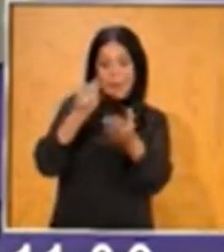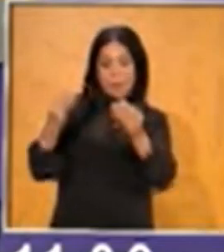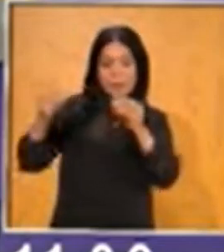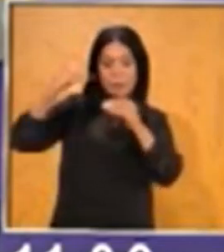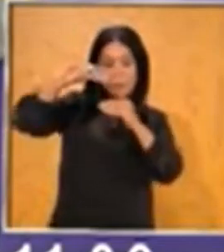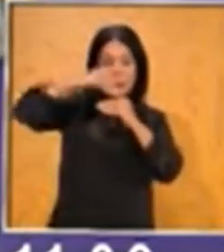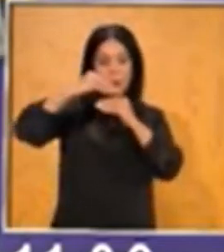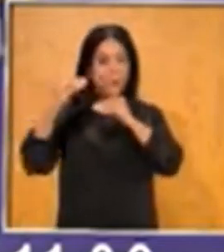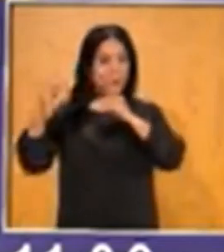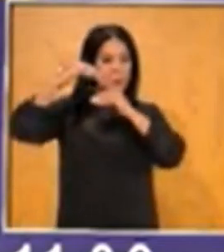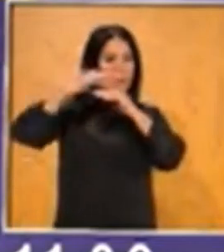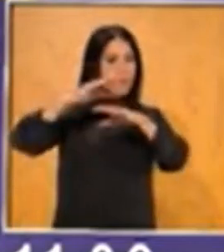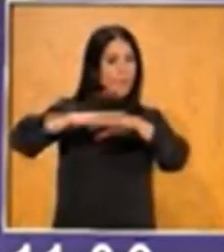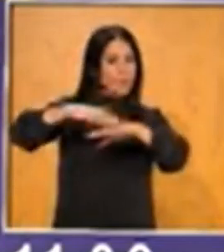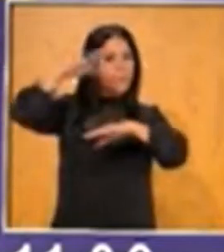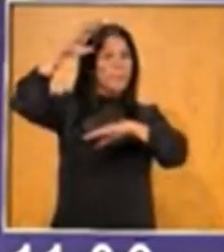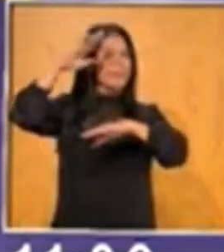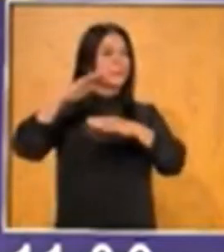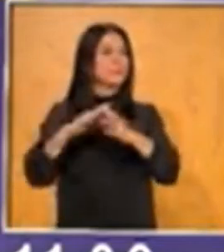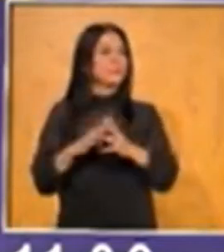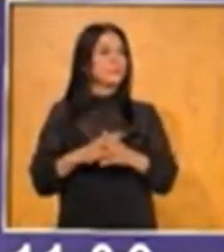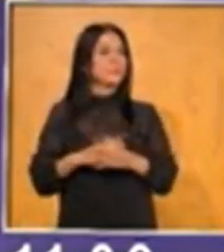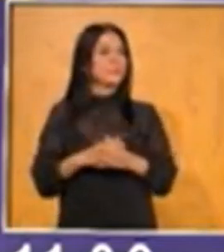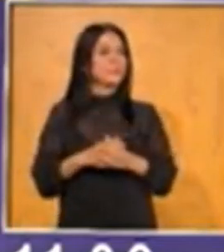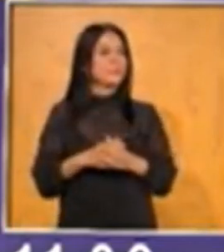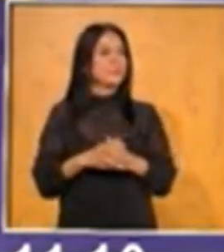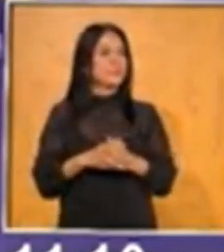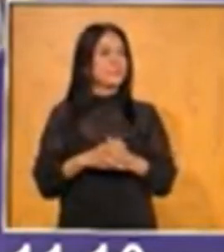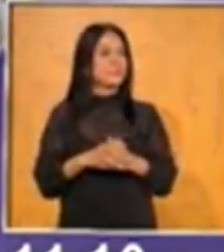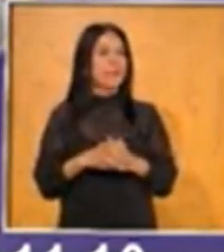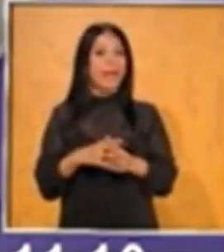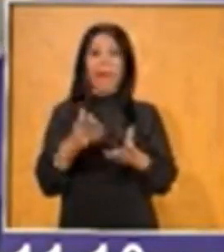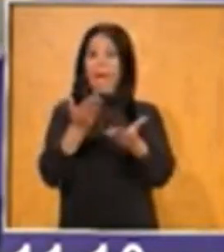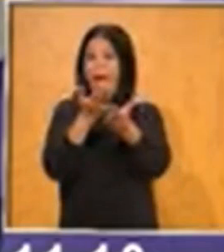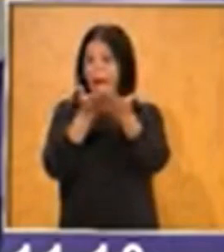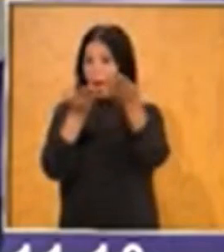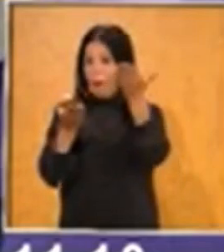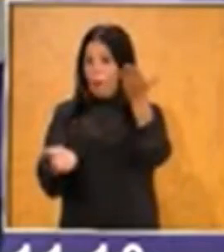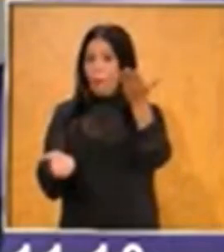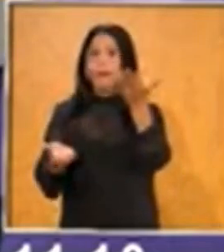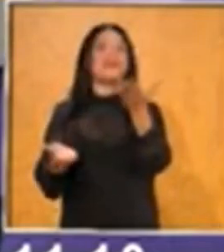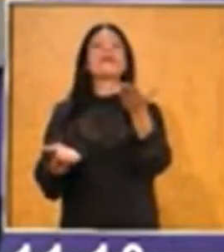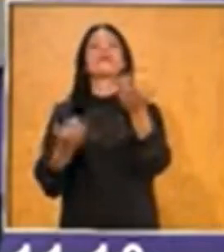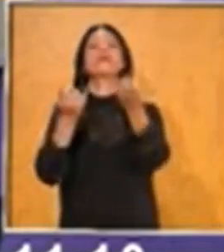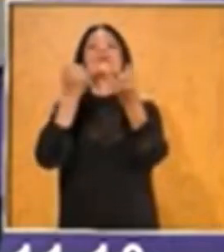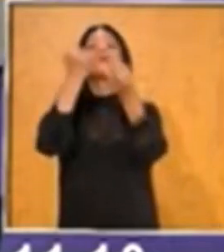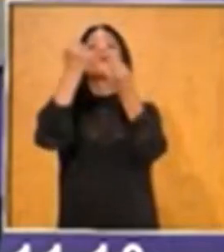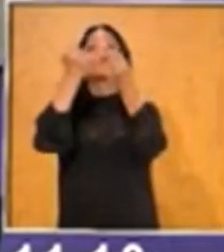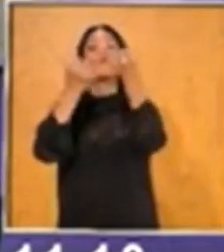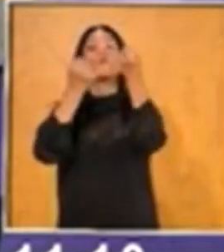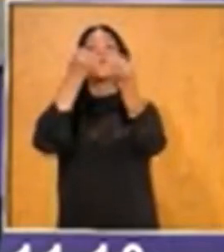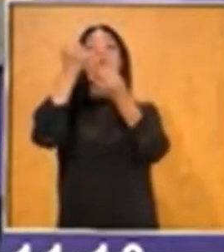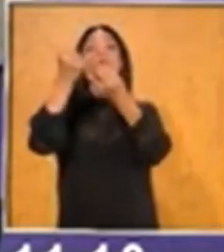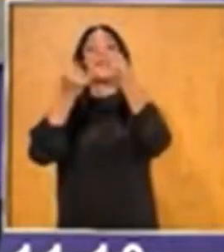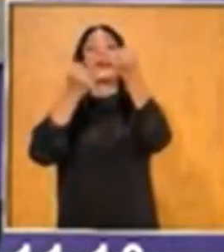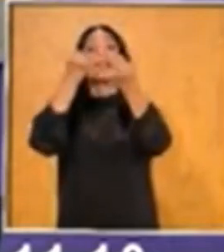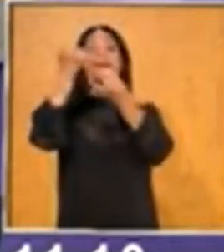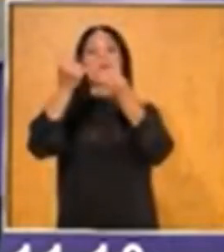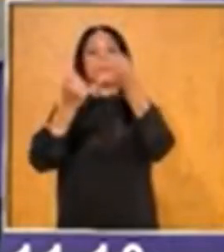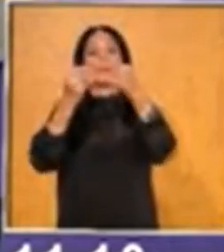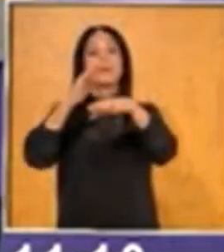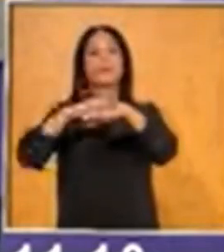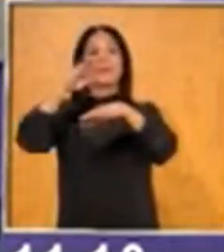Muchísimas gracias. Pero, les dije que este juego tenía diferentes niveles de dificultad. Ahora vamos a jugar el segundo nivel. Ajá.